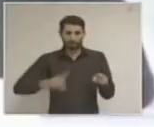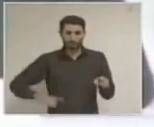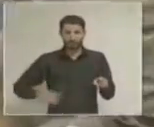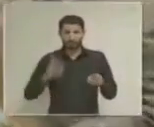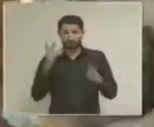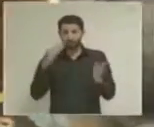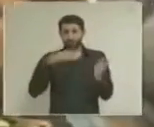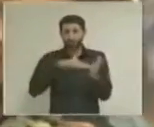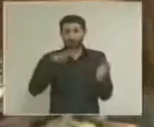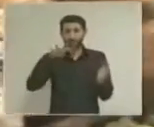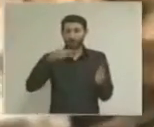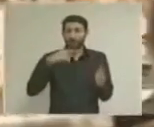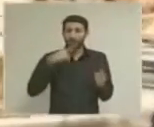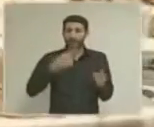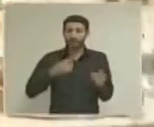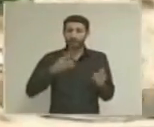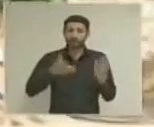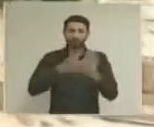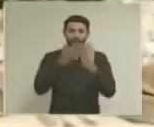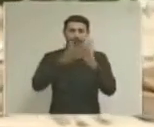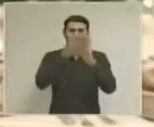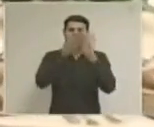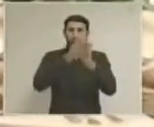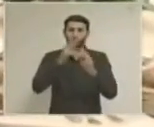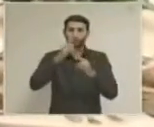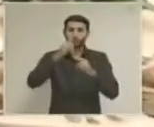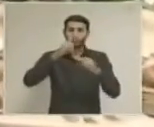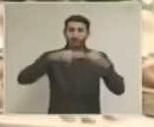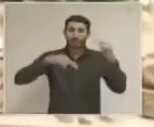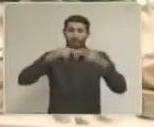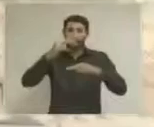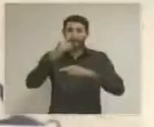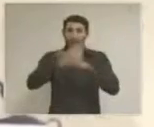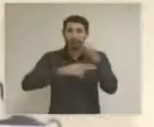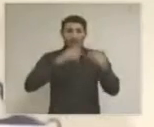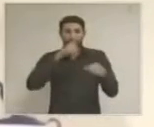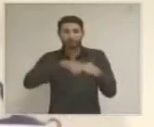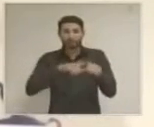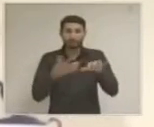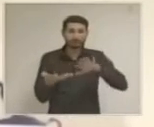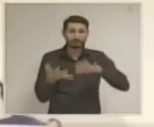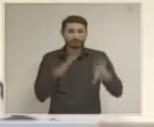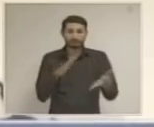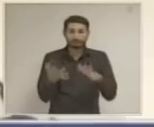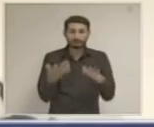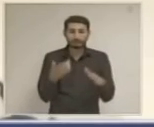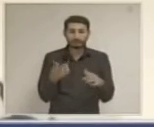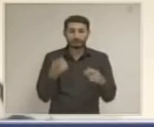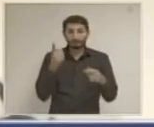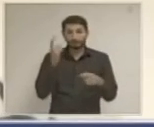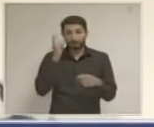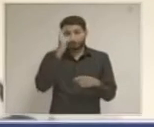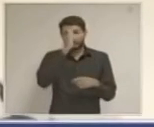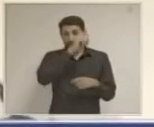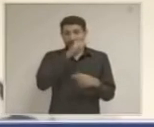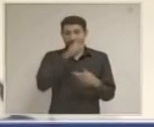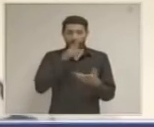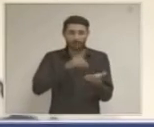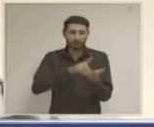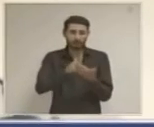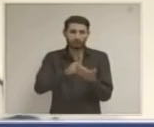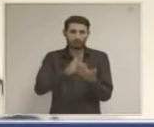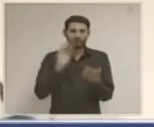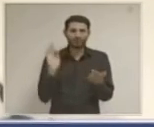2019 el panorama de la construcción a nivel nacional fue algo incierto. Aunque las decisiones que se tomaron a nivel federal